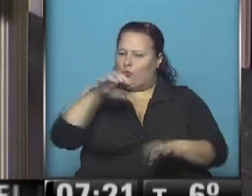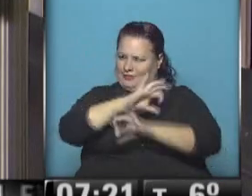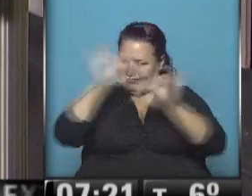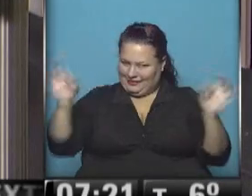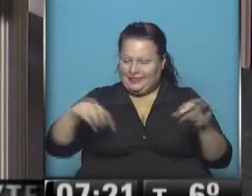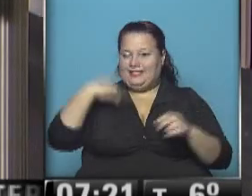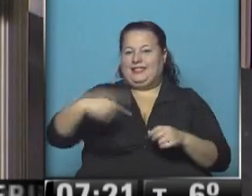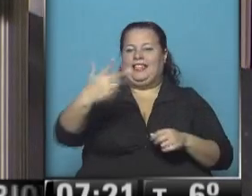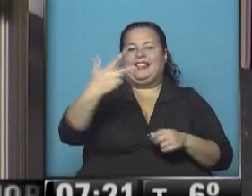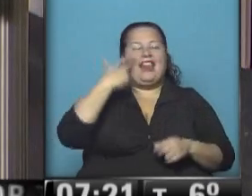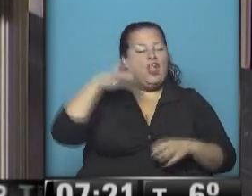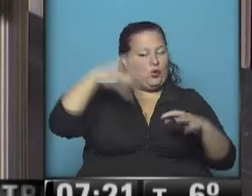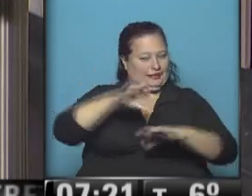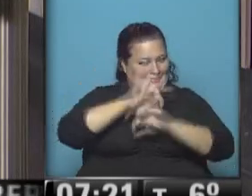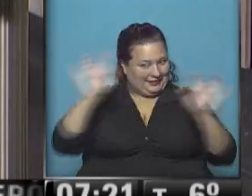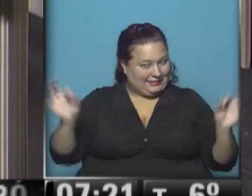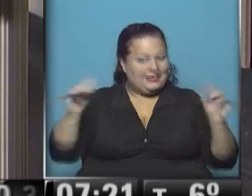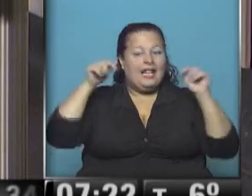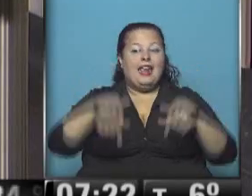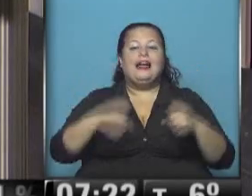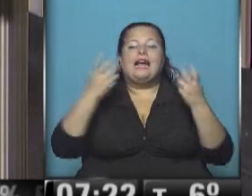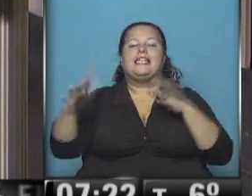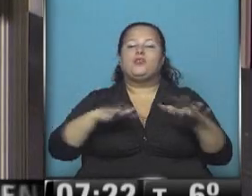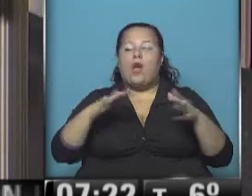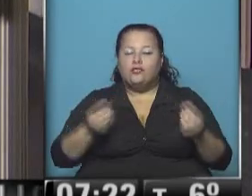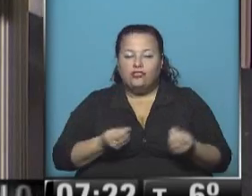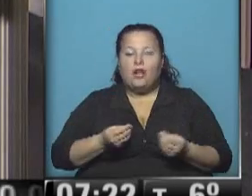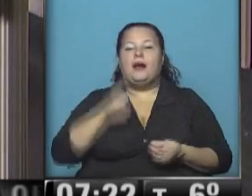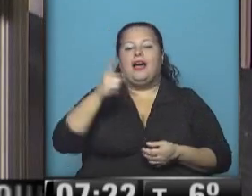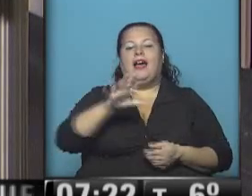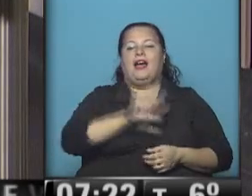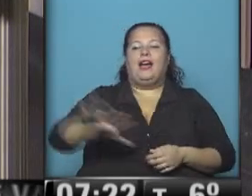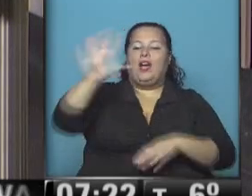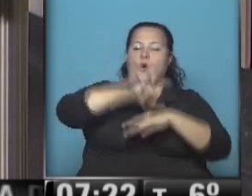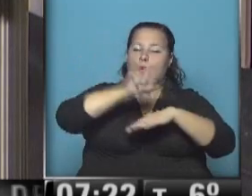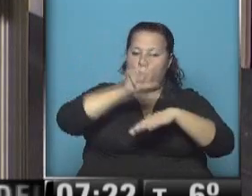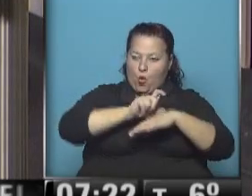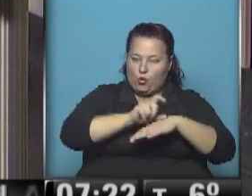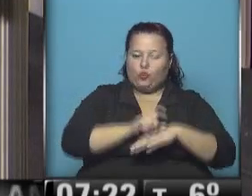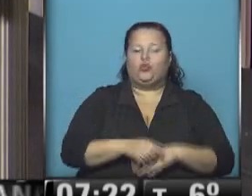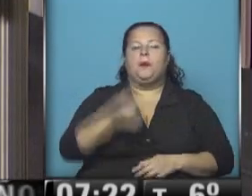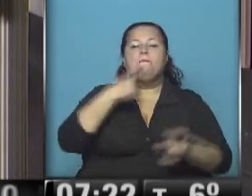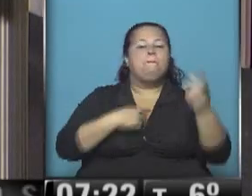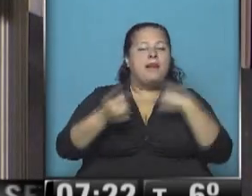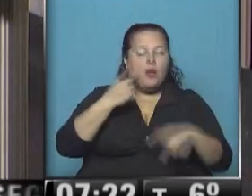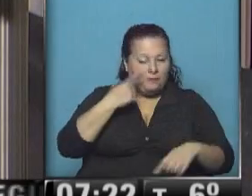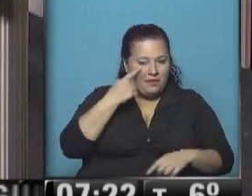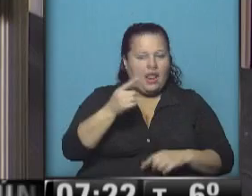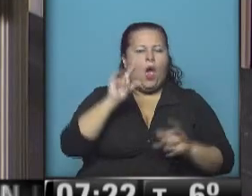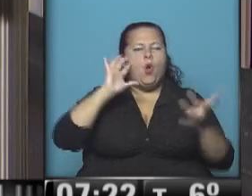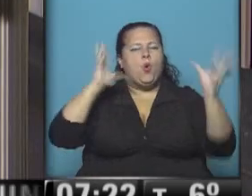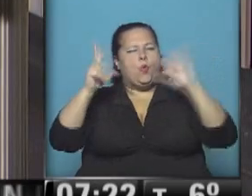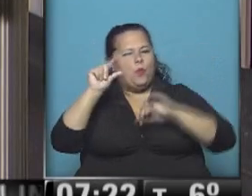para los próximos tres días. Y este es el panorama justamente para la región Cuyana. Para los que preguntan, vean, poquita